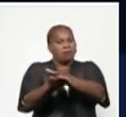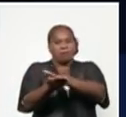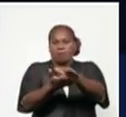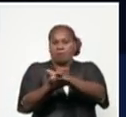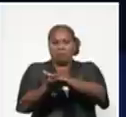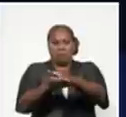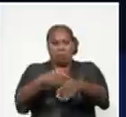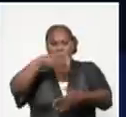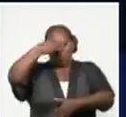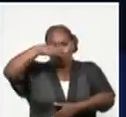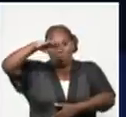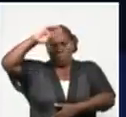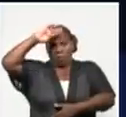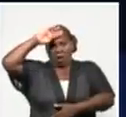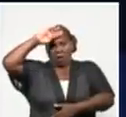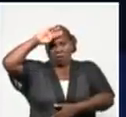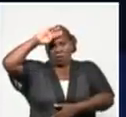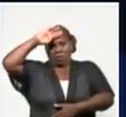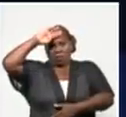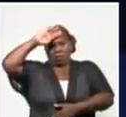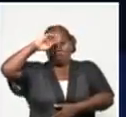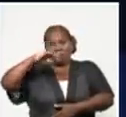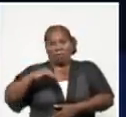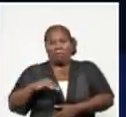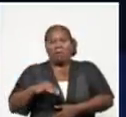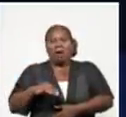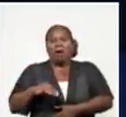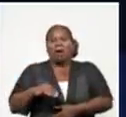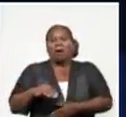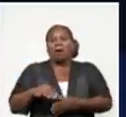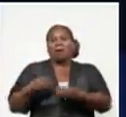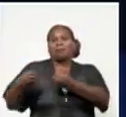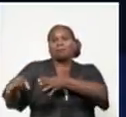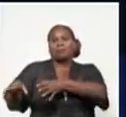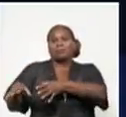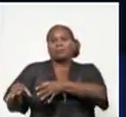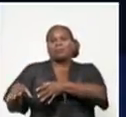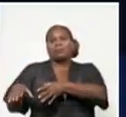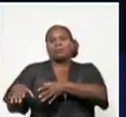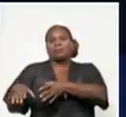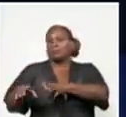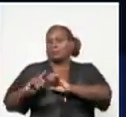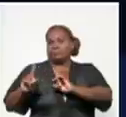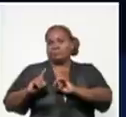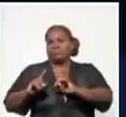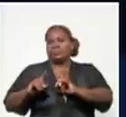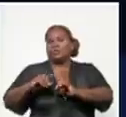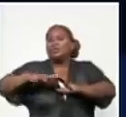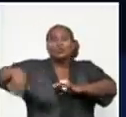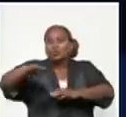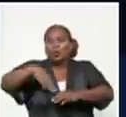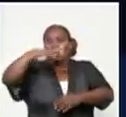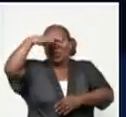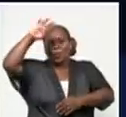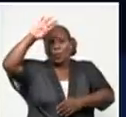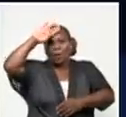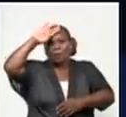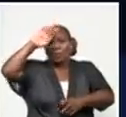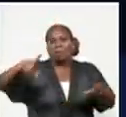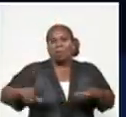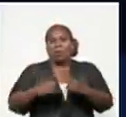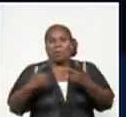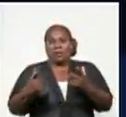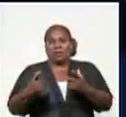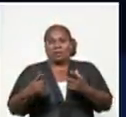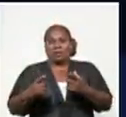va a desechar lo que vamos a cumplir de que en los primeros días de septiembre veamos